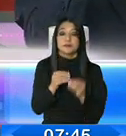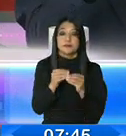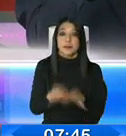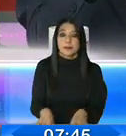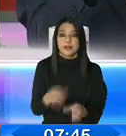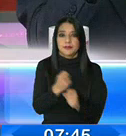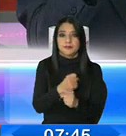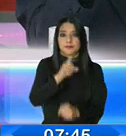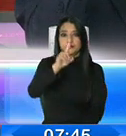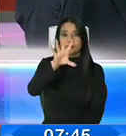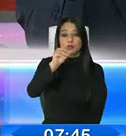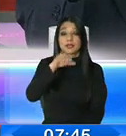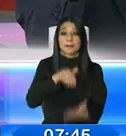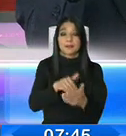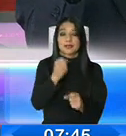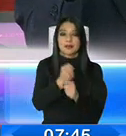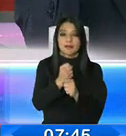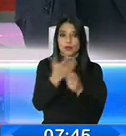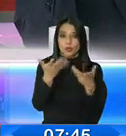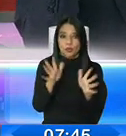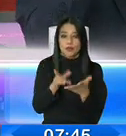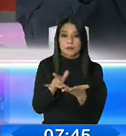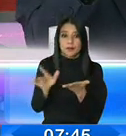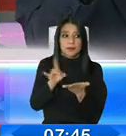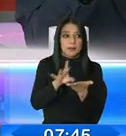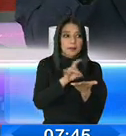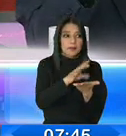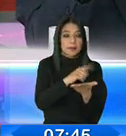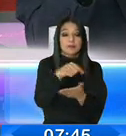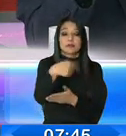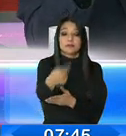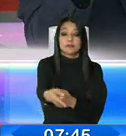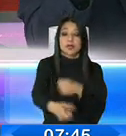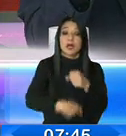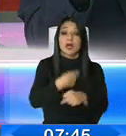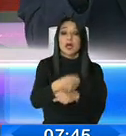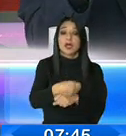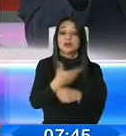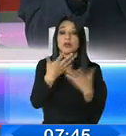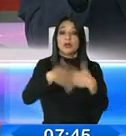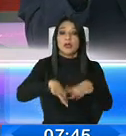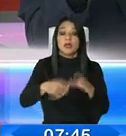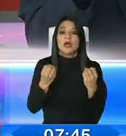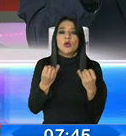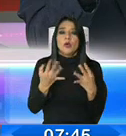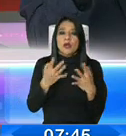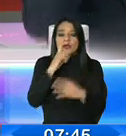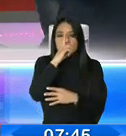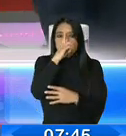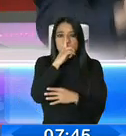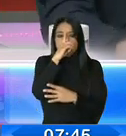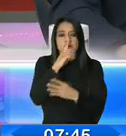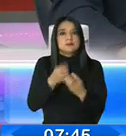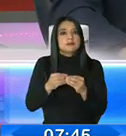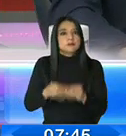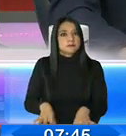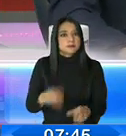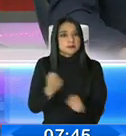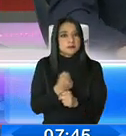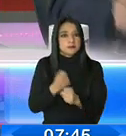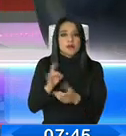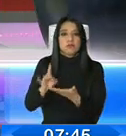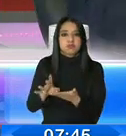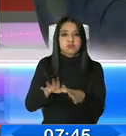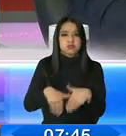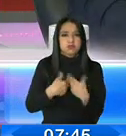150 mil en este momento, la proyección a finales de año de cuánto cree el gobierno que puede haber desempleados, ¿por qué le hago esta